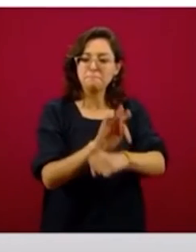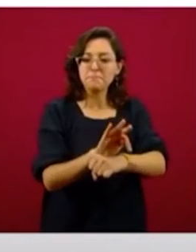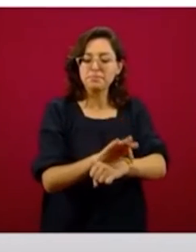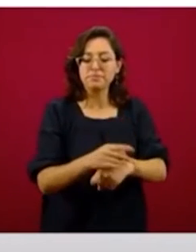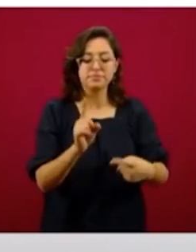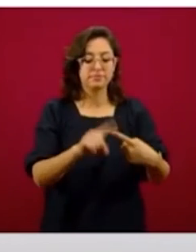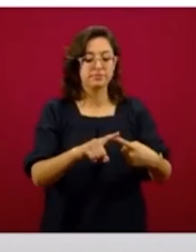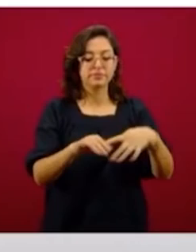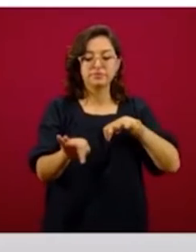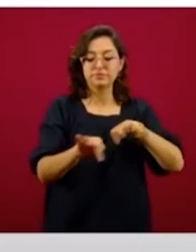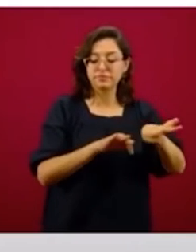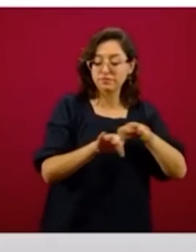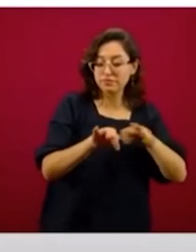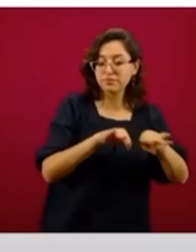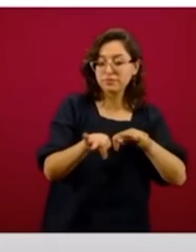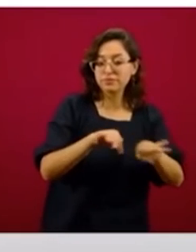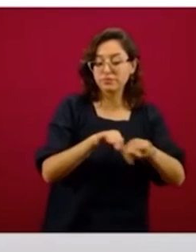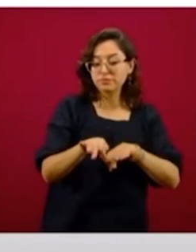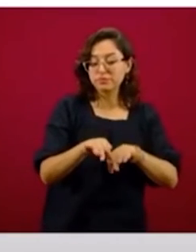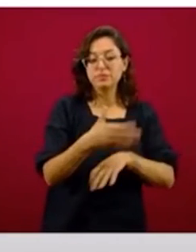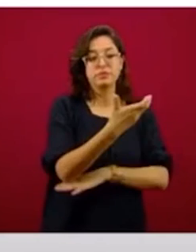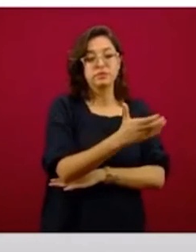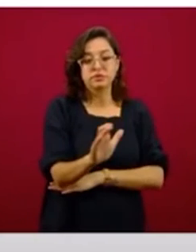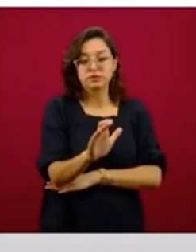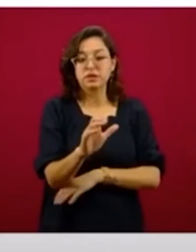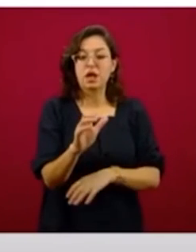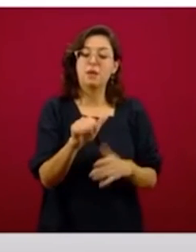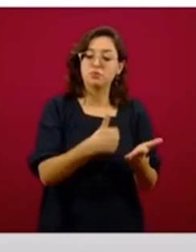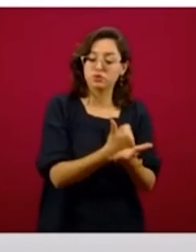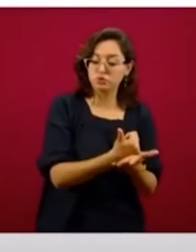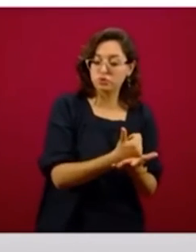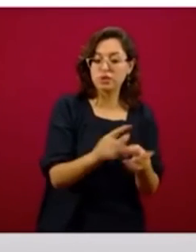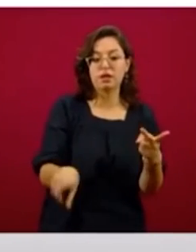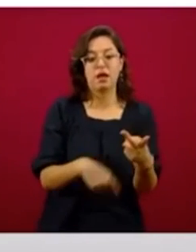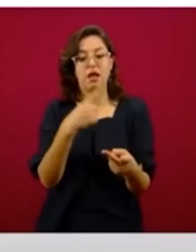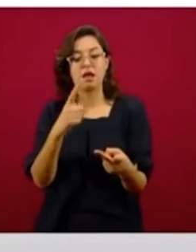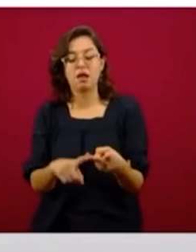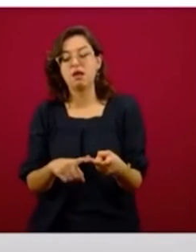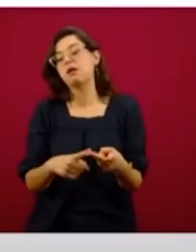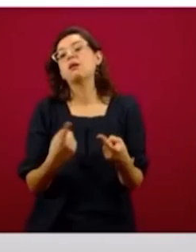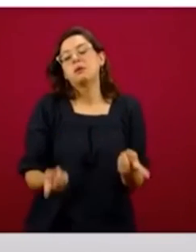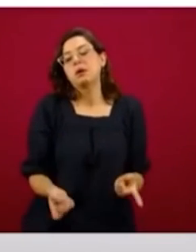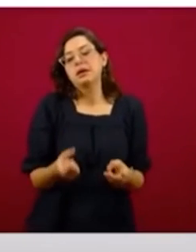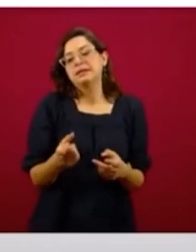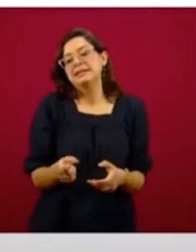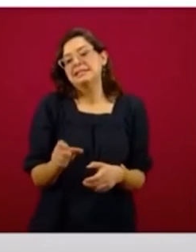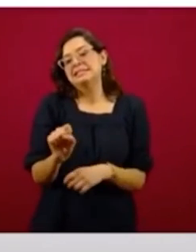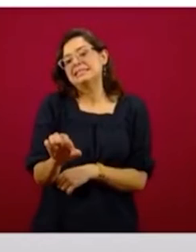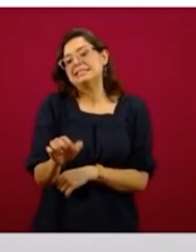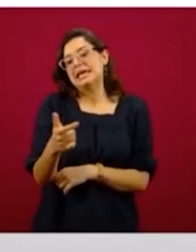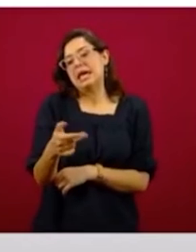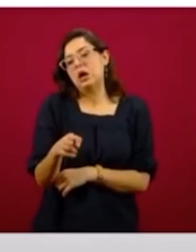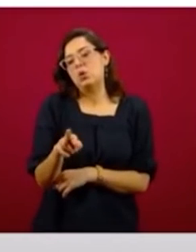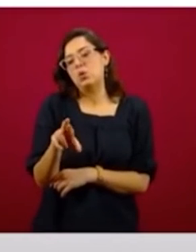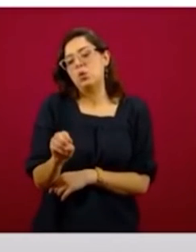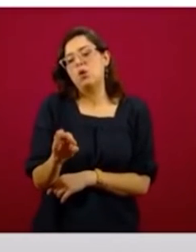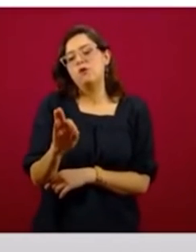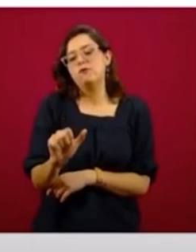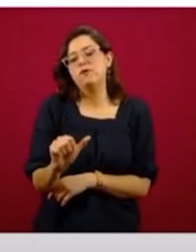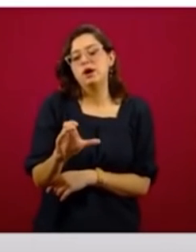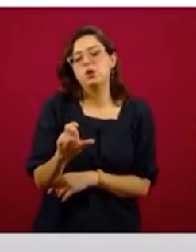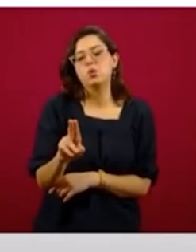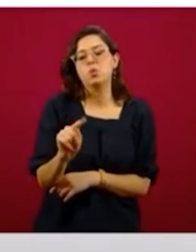trabajadores, tanto del ámbito rural como urbano, en el seguro facultativo, donde precisamente lo que estaban comentando la